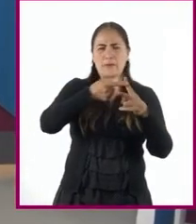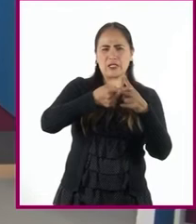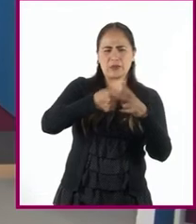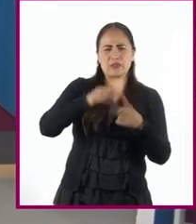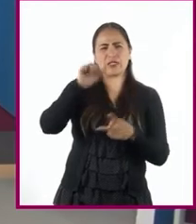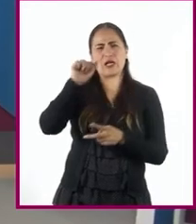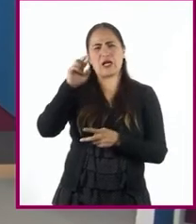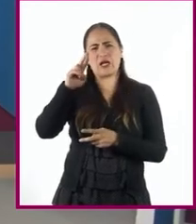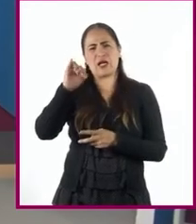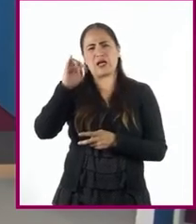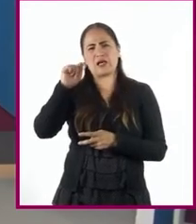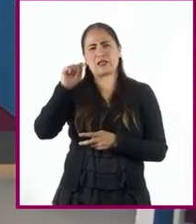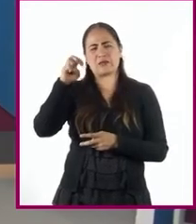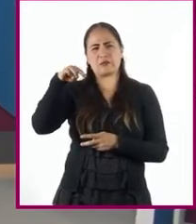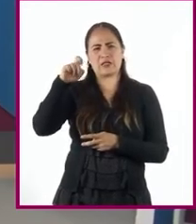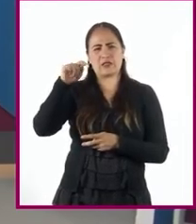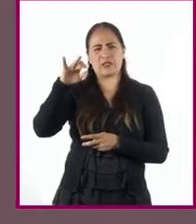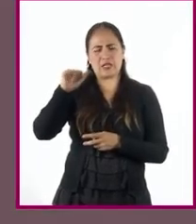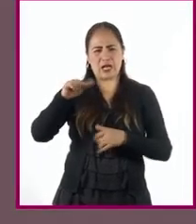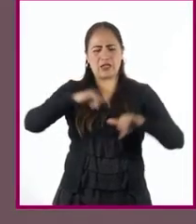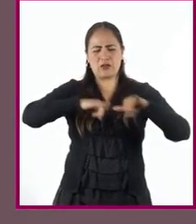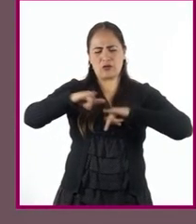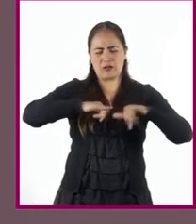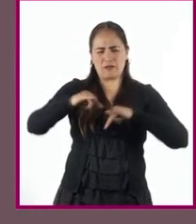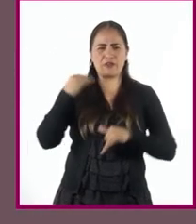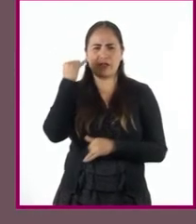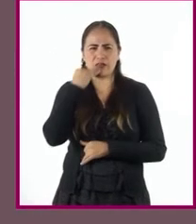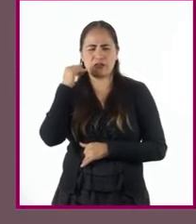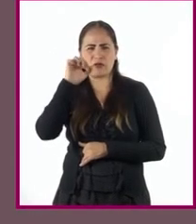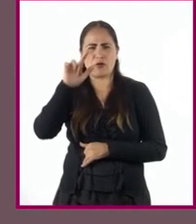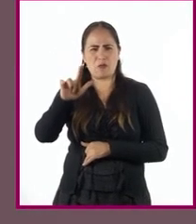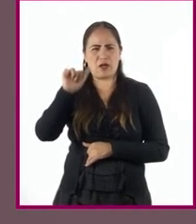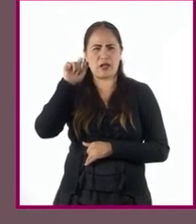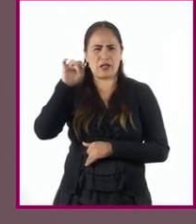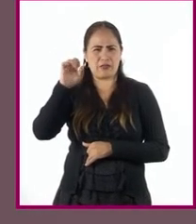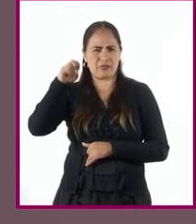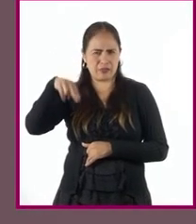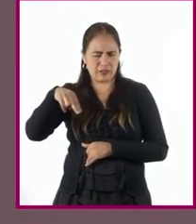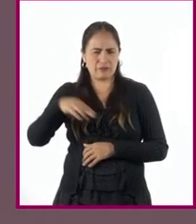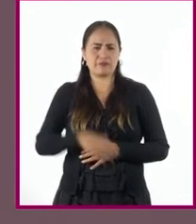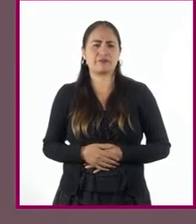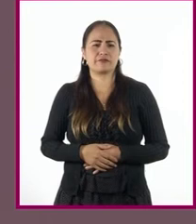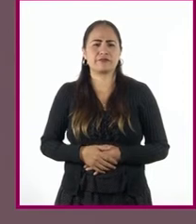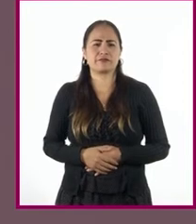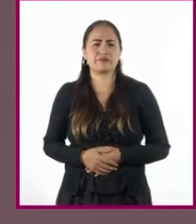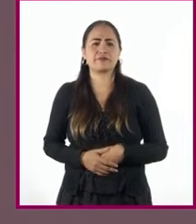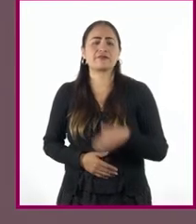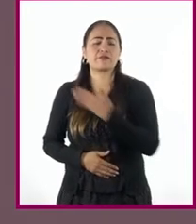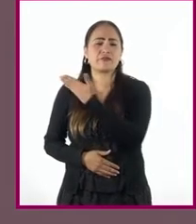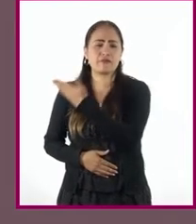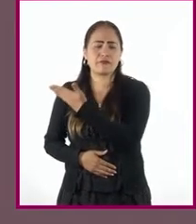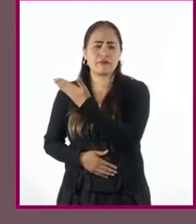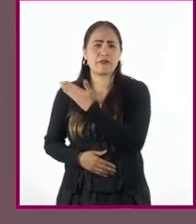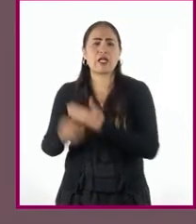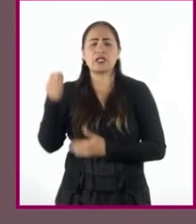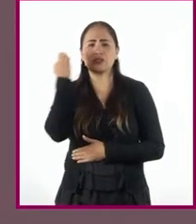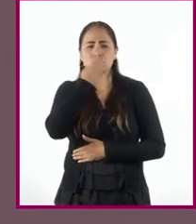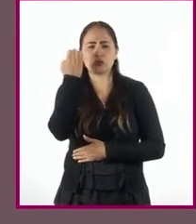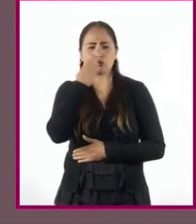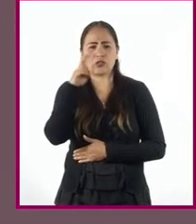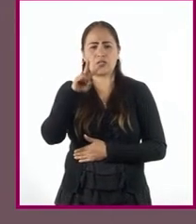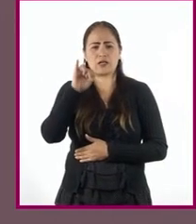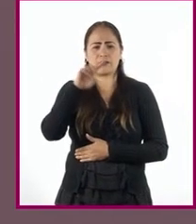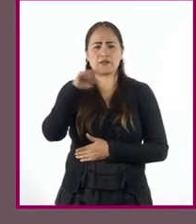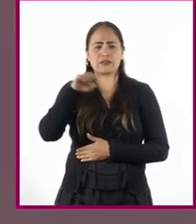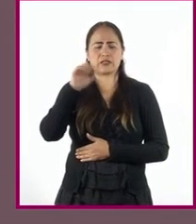álgebra, geografía y latín. El Colegio de las Vizcaínas fue planeado y creado por iniciativa